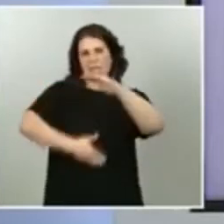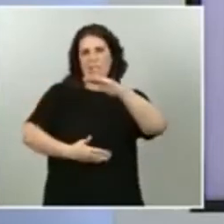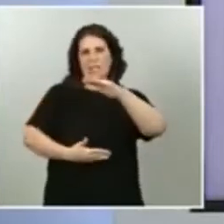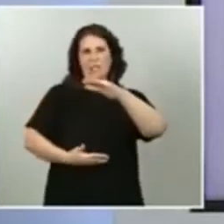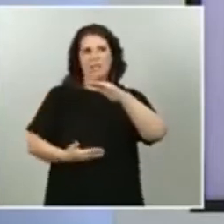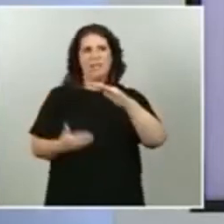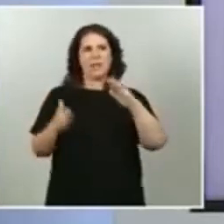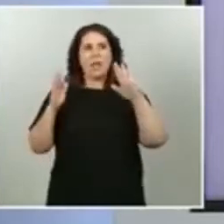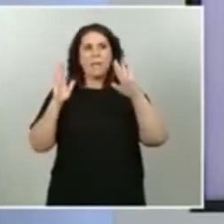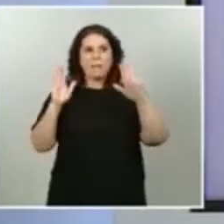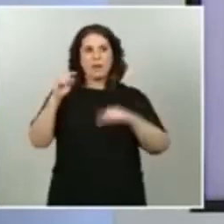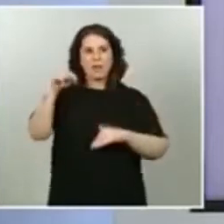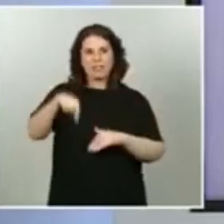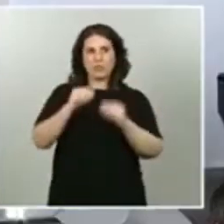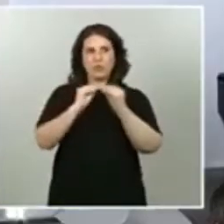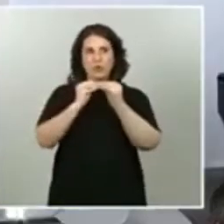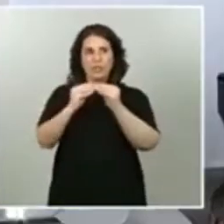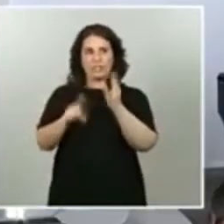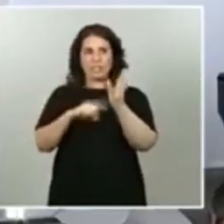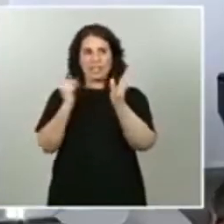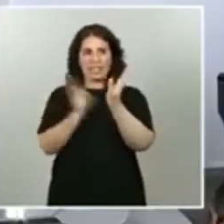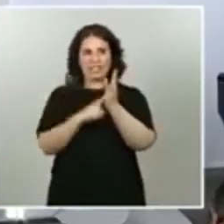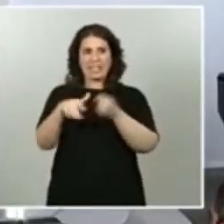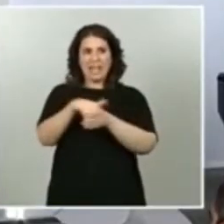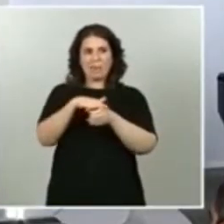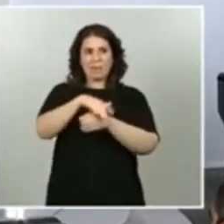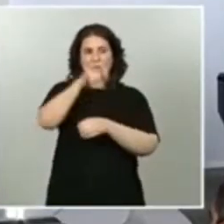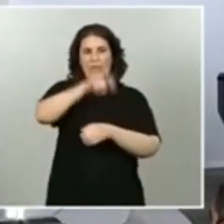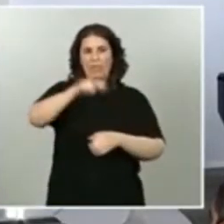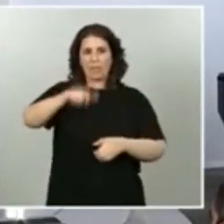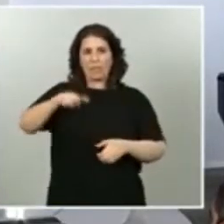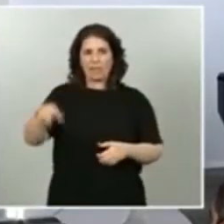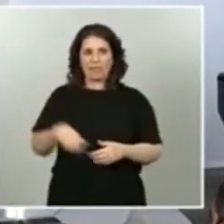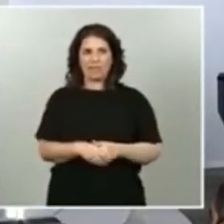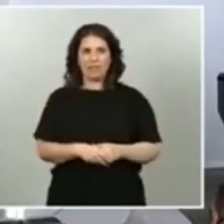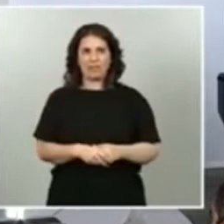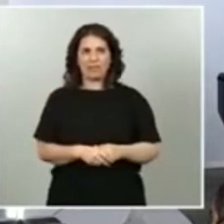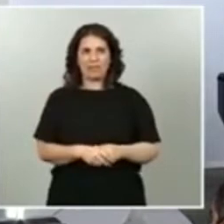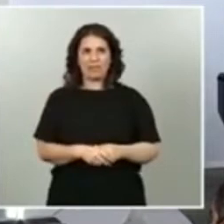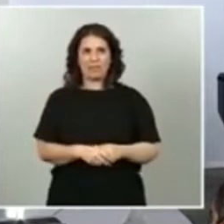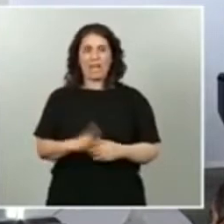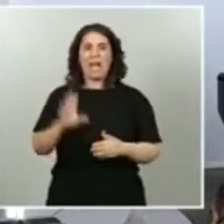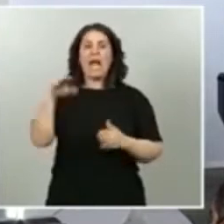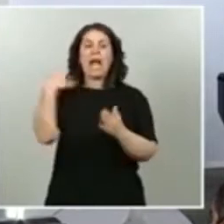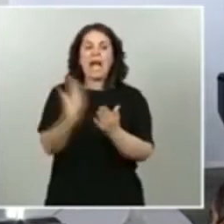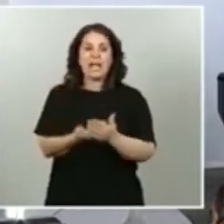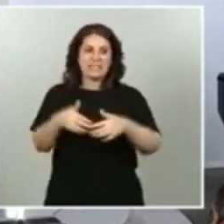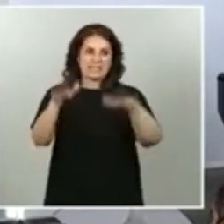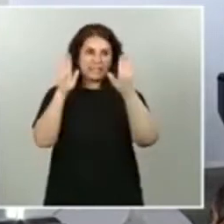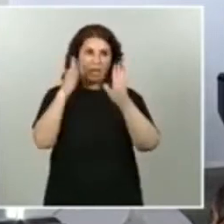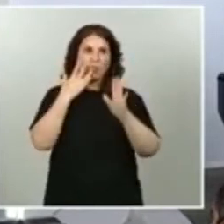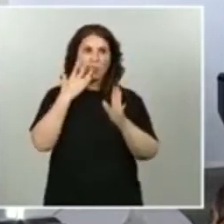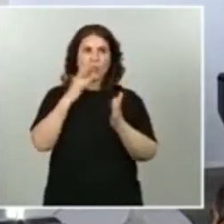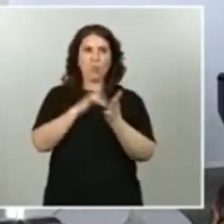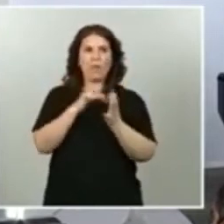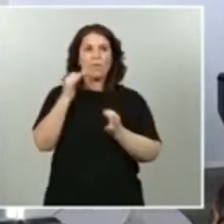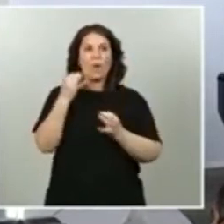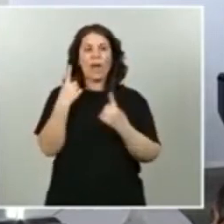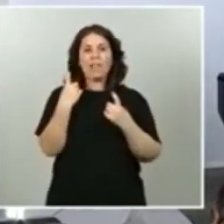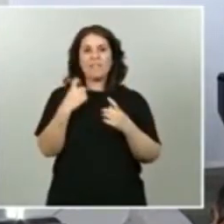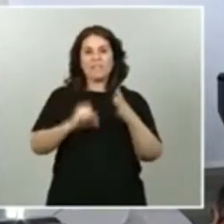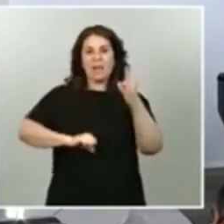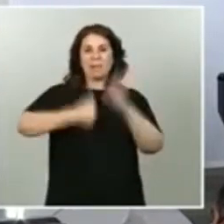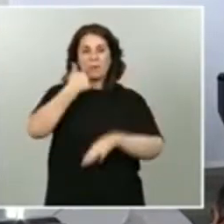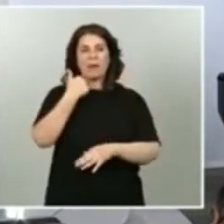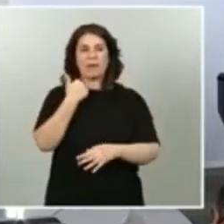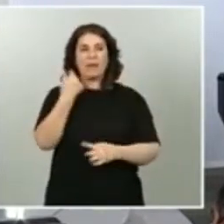legisla desde el ámbito de lo civil. Incluso le diré, hasta cuando tenemos que aprobar alguna cuestión que afecta también a los